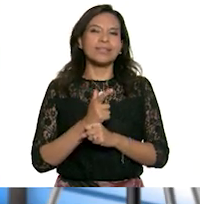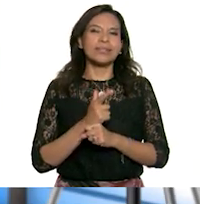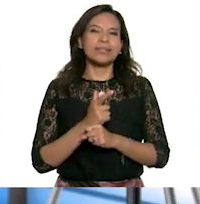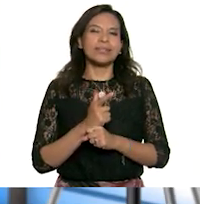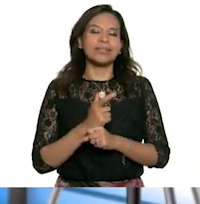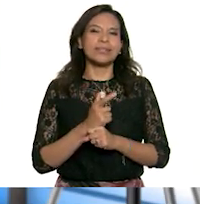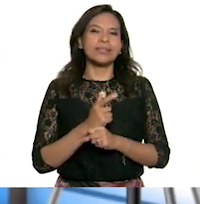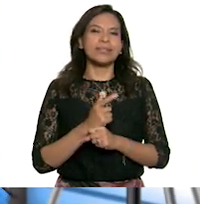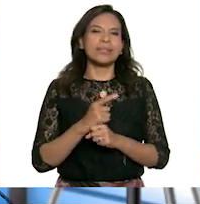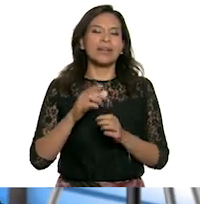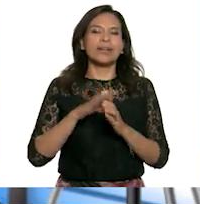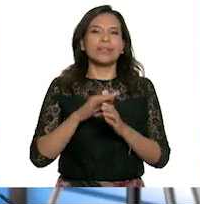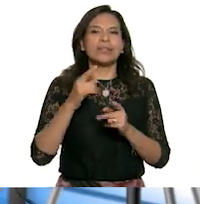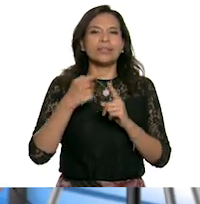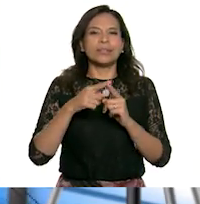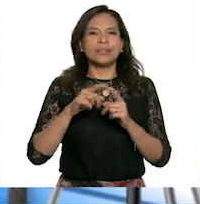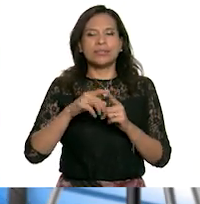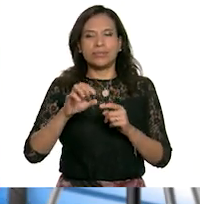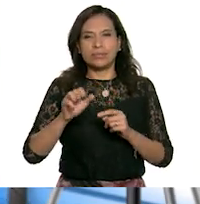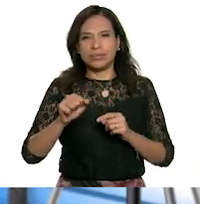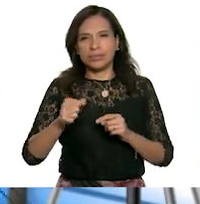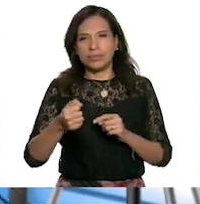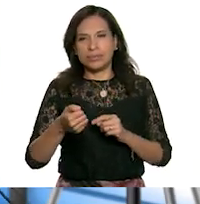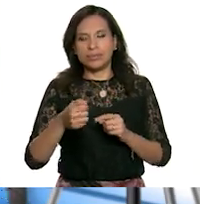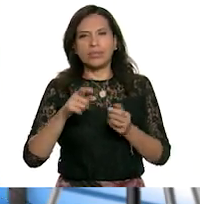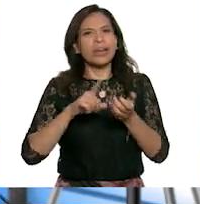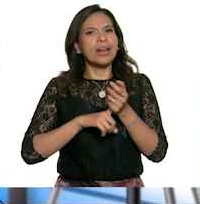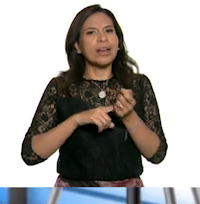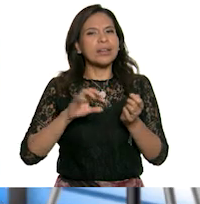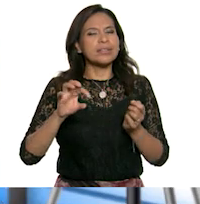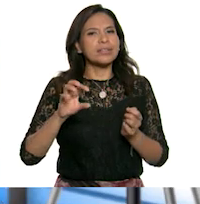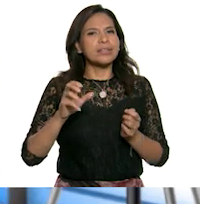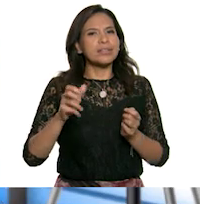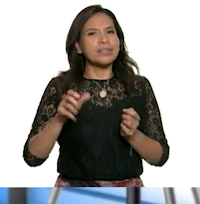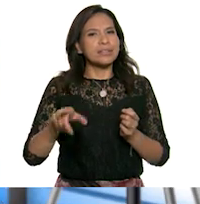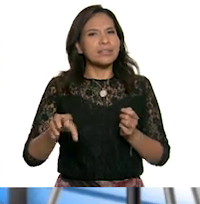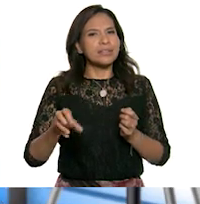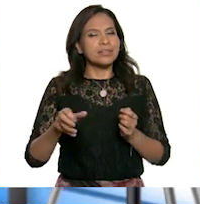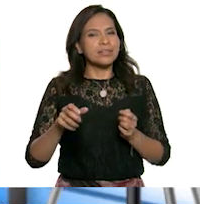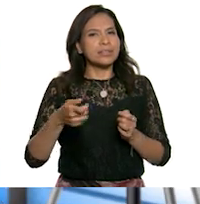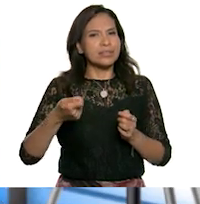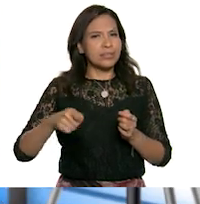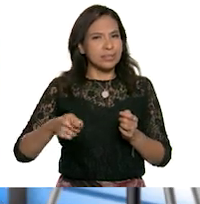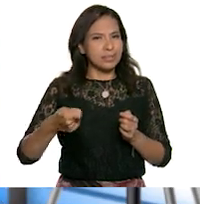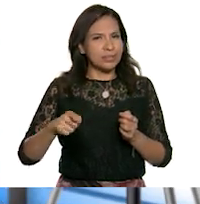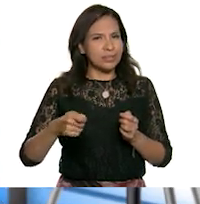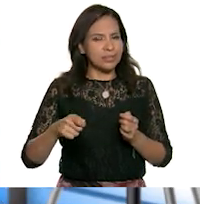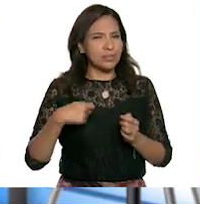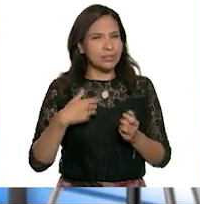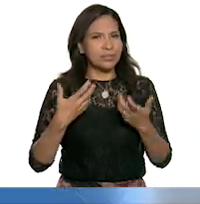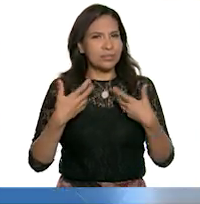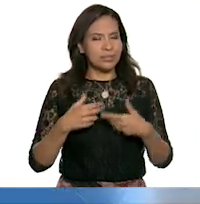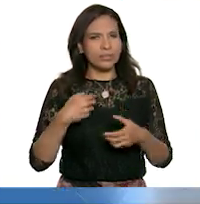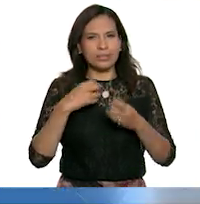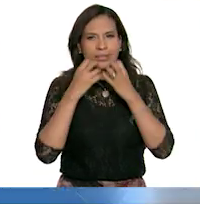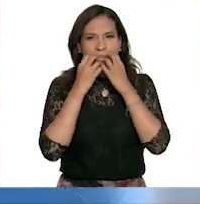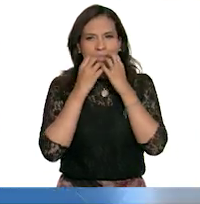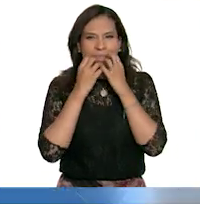que alguien giraba lentamente la llave en la cerradura de la puerta. Y otra